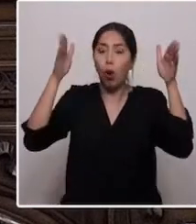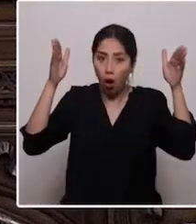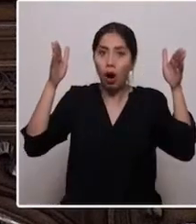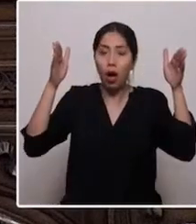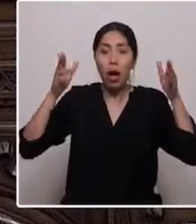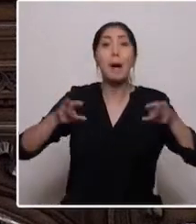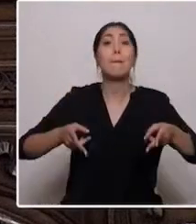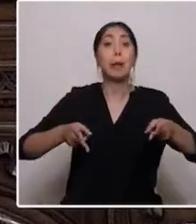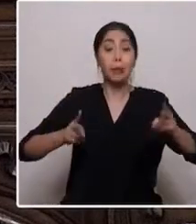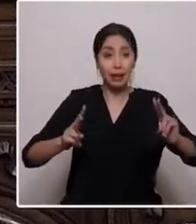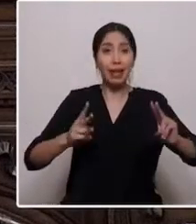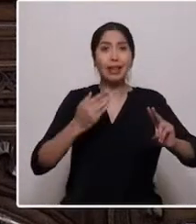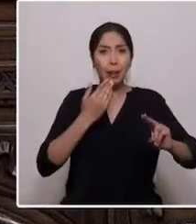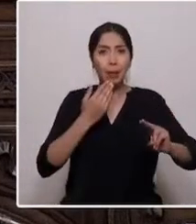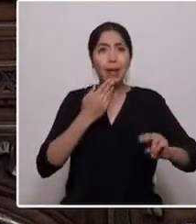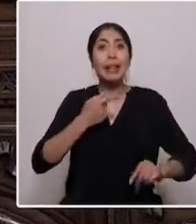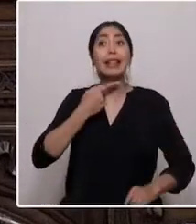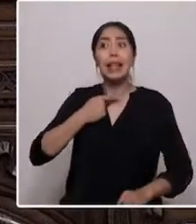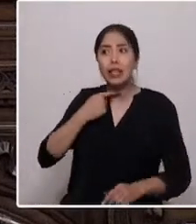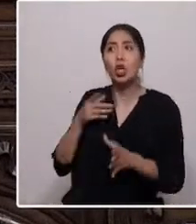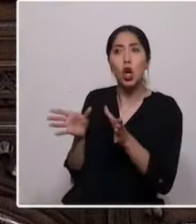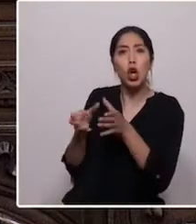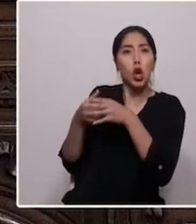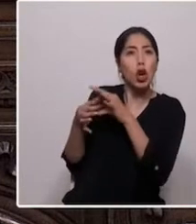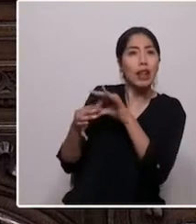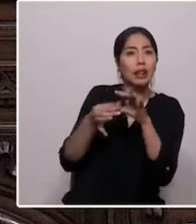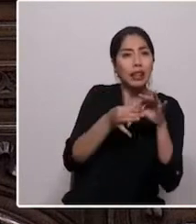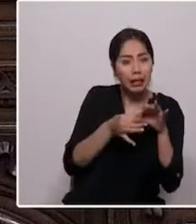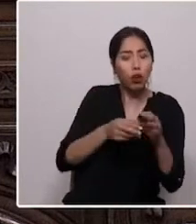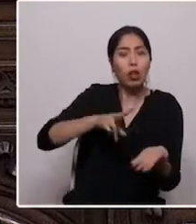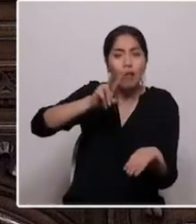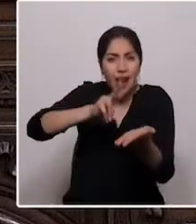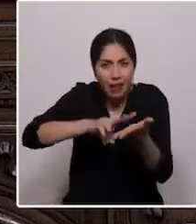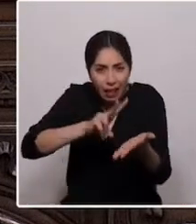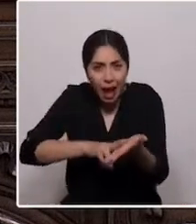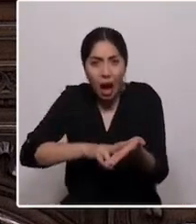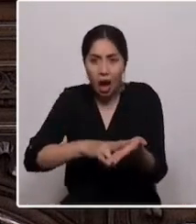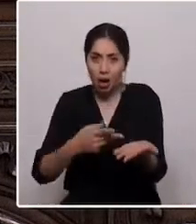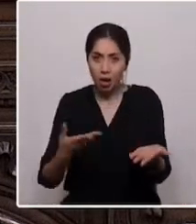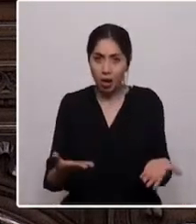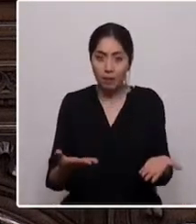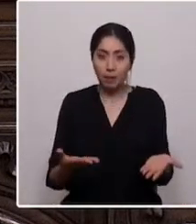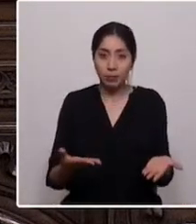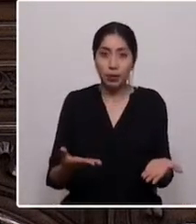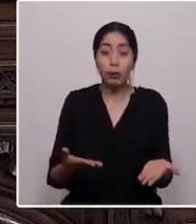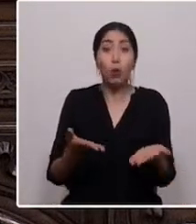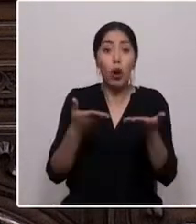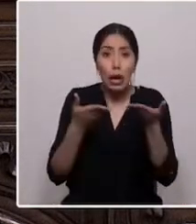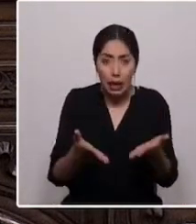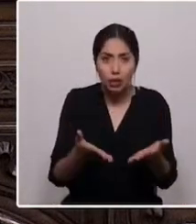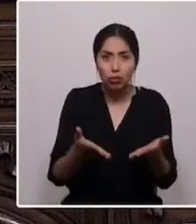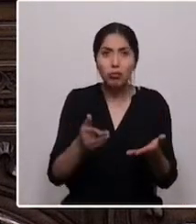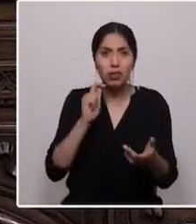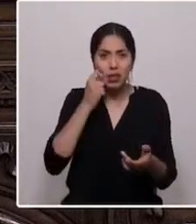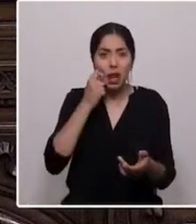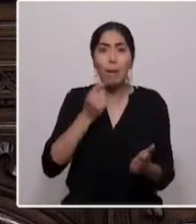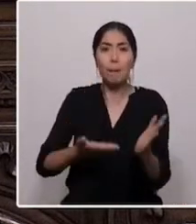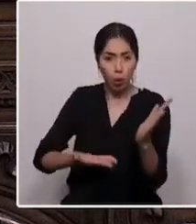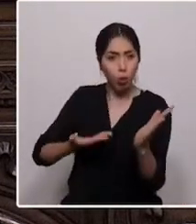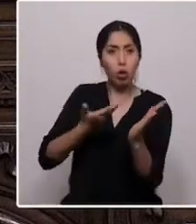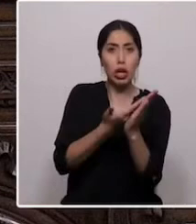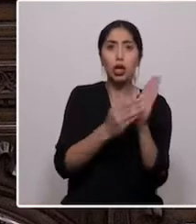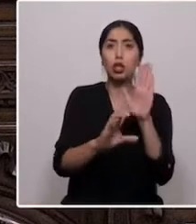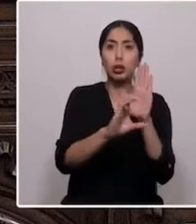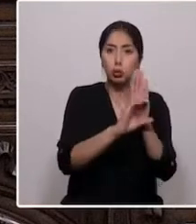permitirnos confluir en un interés colectivo permanente, real, palpable. Pues de eso se trata proponer una constitución a